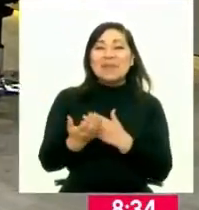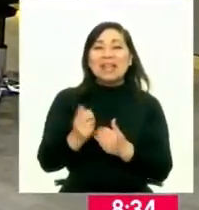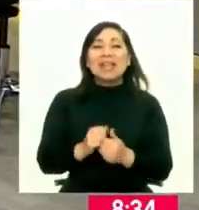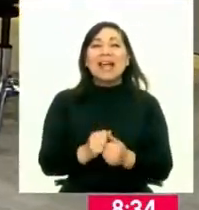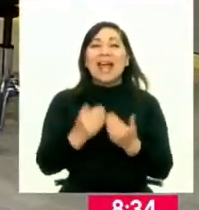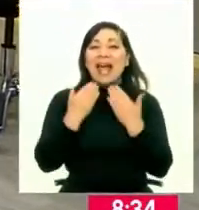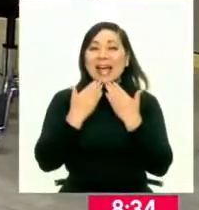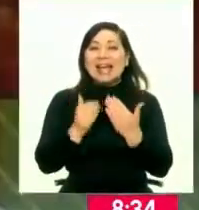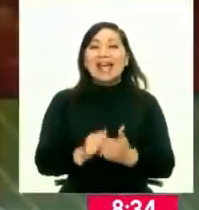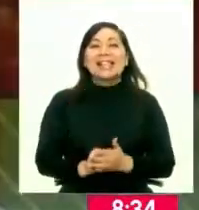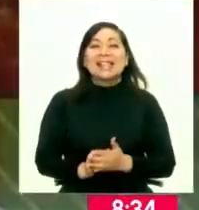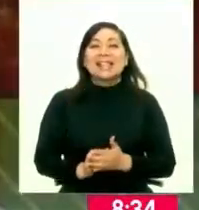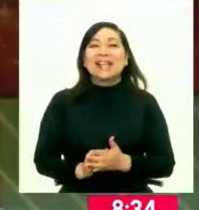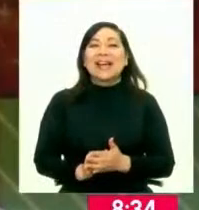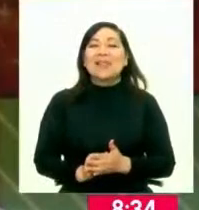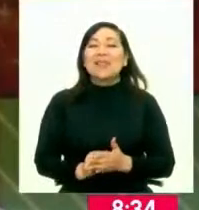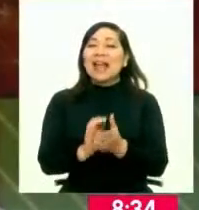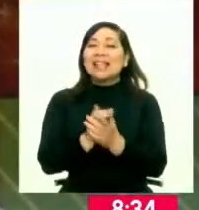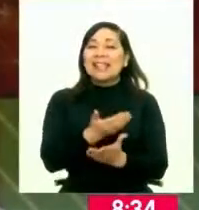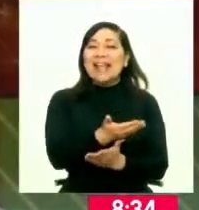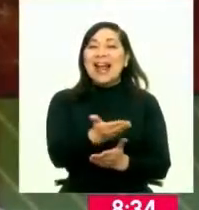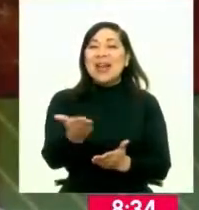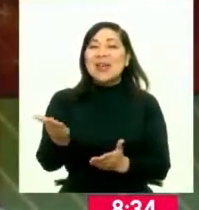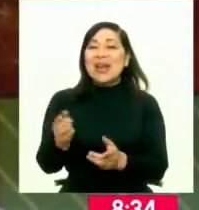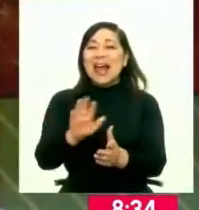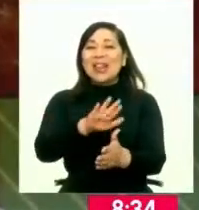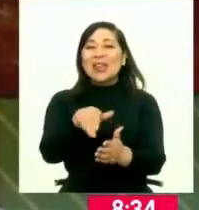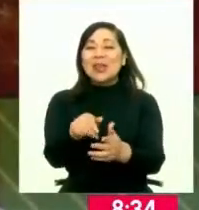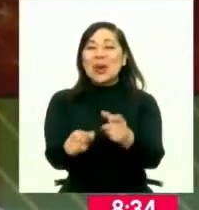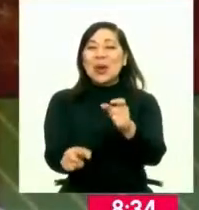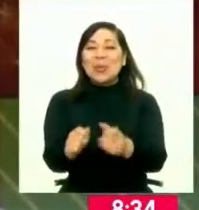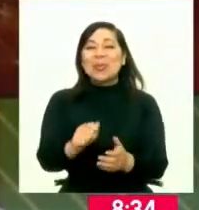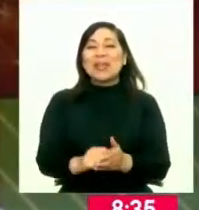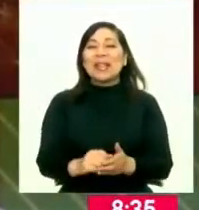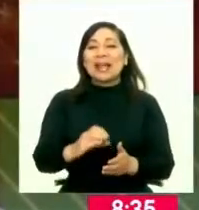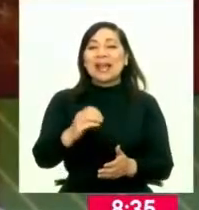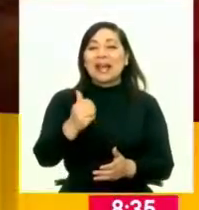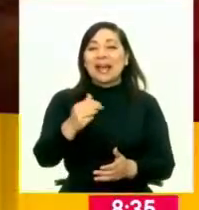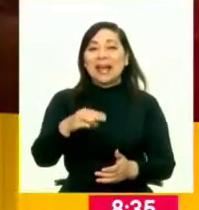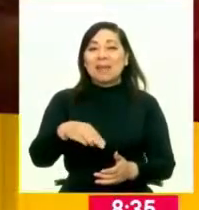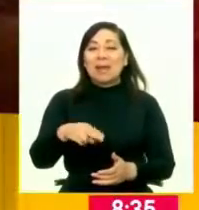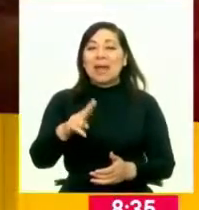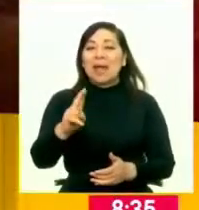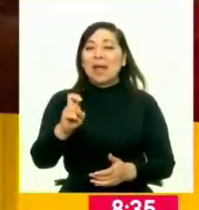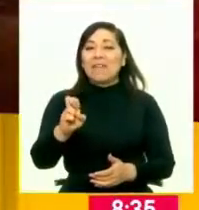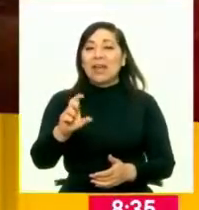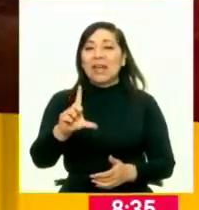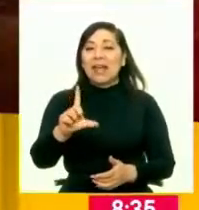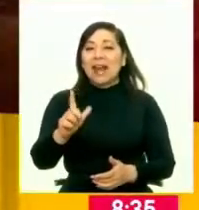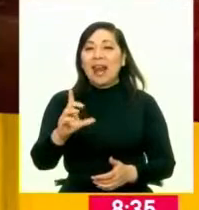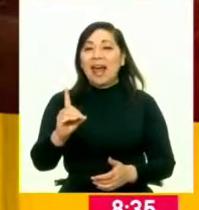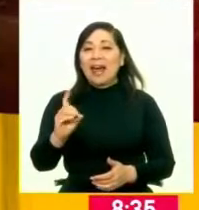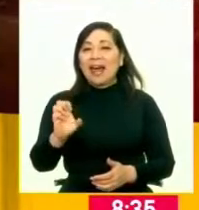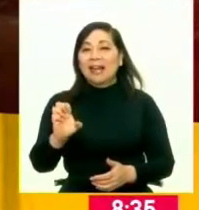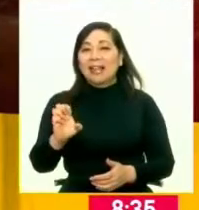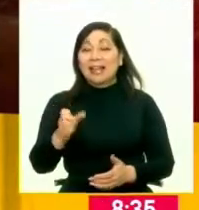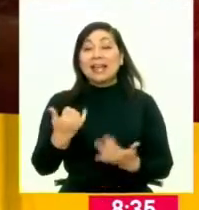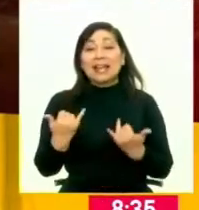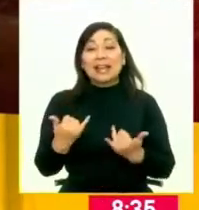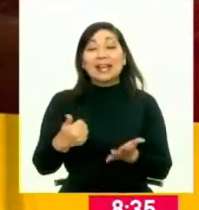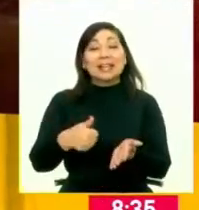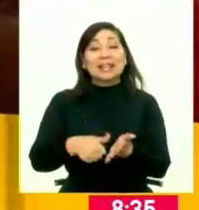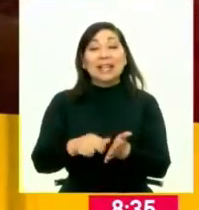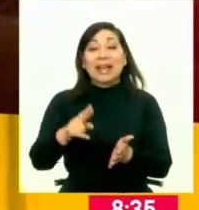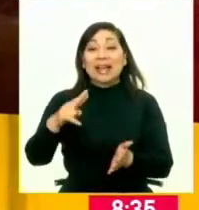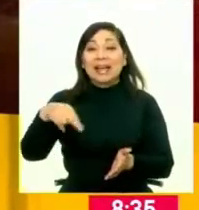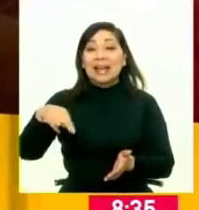Julio, muchas gracias. Y nuevamente un saludo a toda la ciudadanía. Carmen Velarde, jefa nacional del Registro Nacional de Identificación y Estado Civil de la RANEC